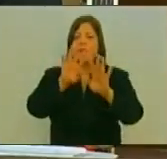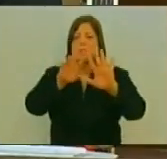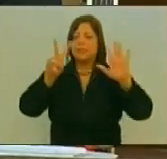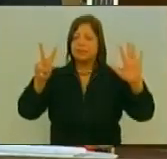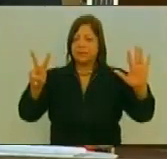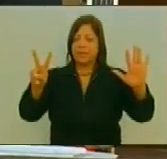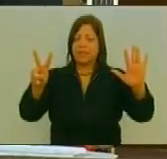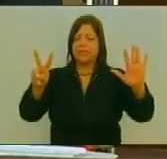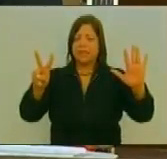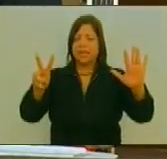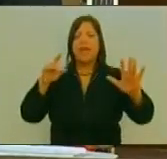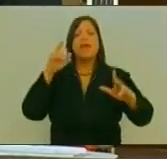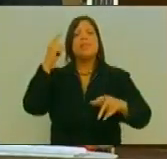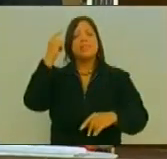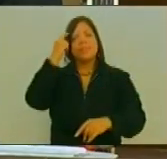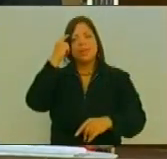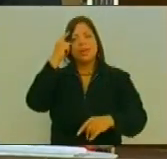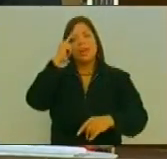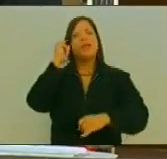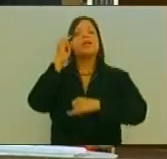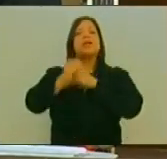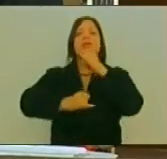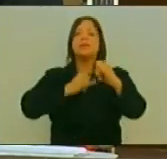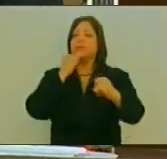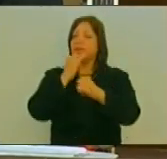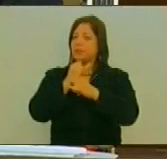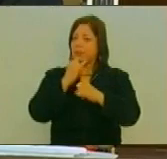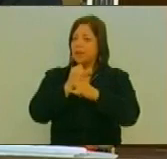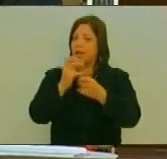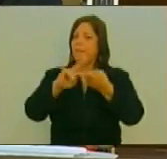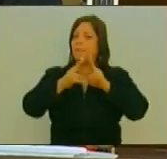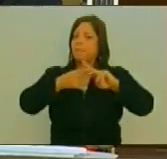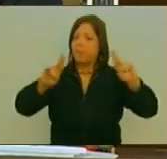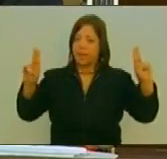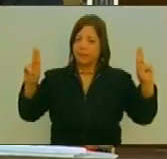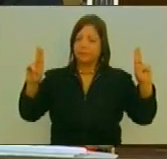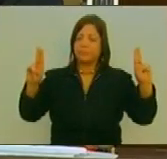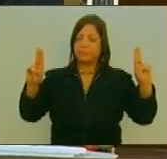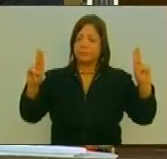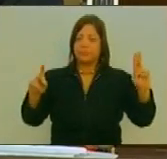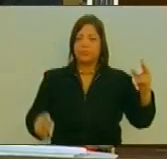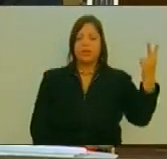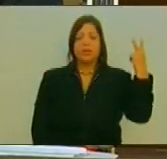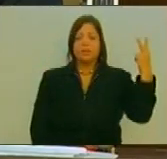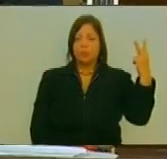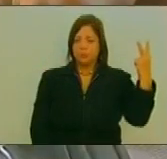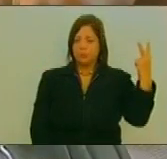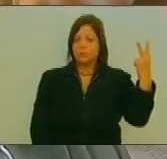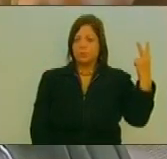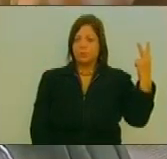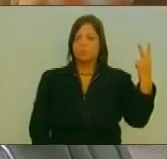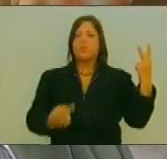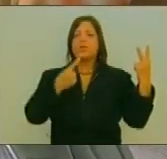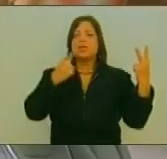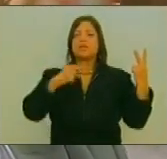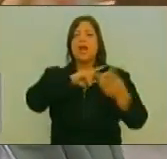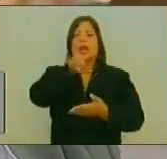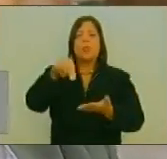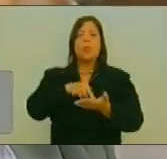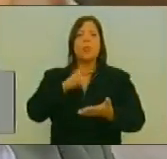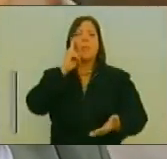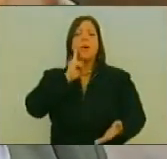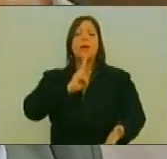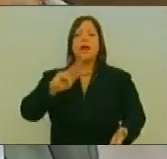El día Internacional De la paz Segundo Declarar A la república